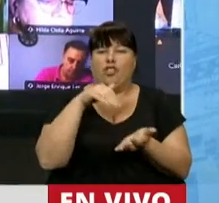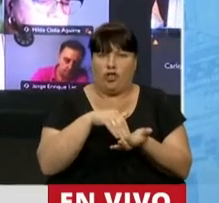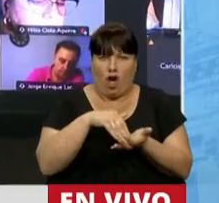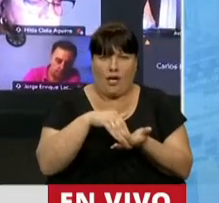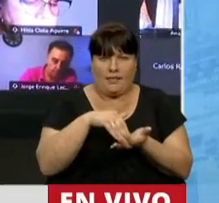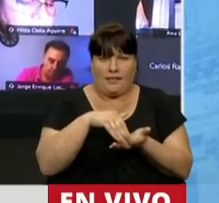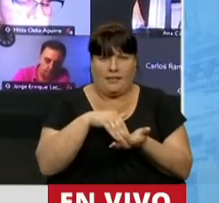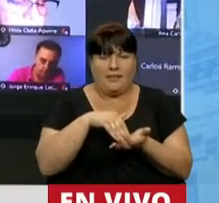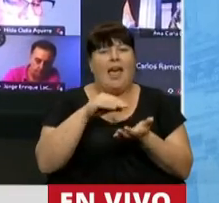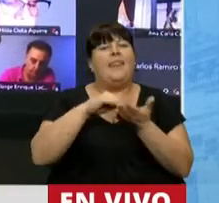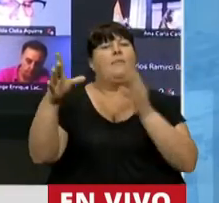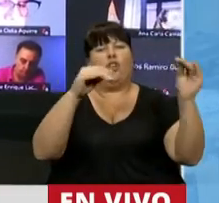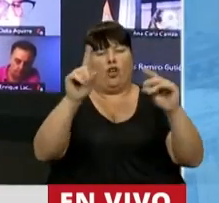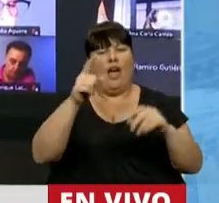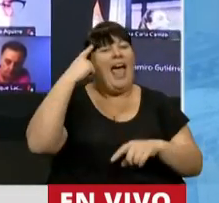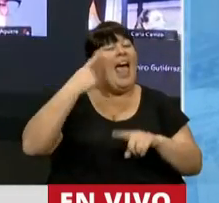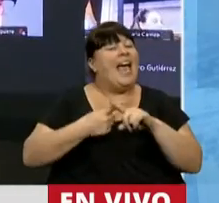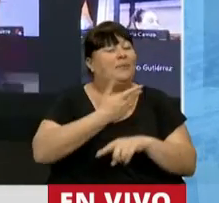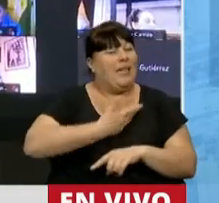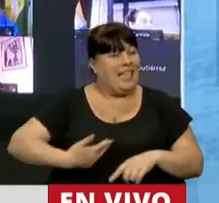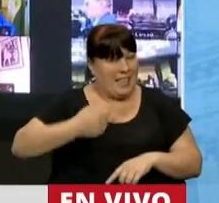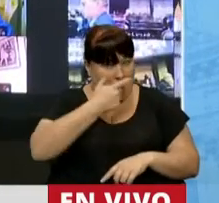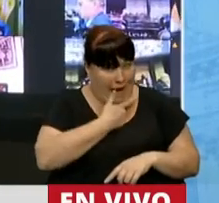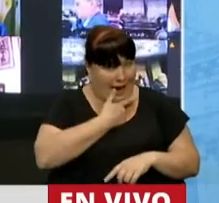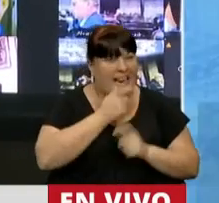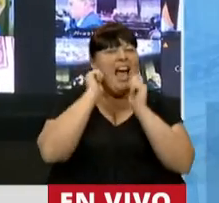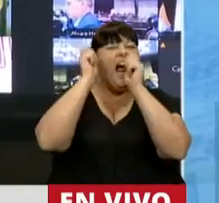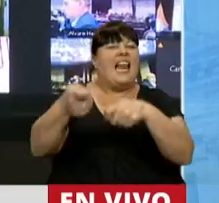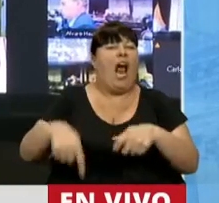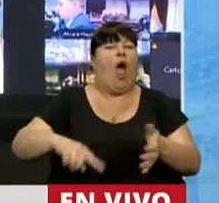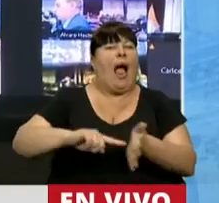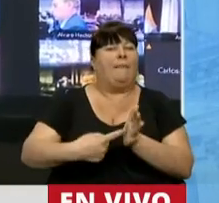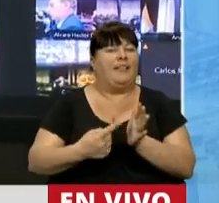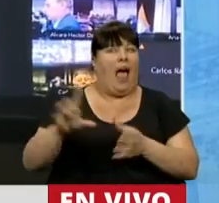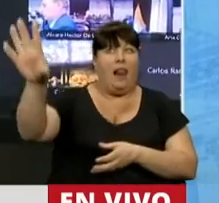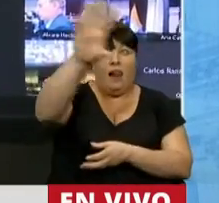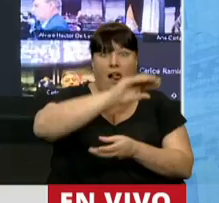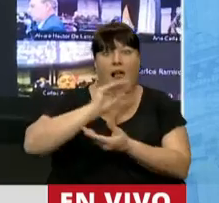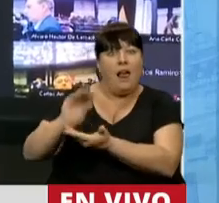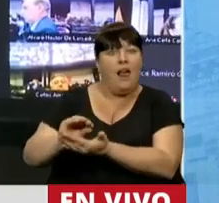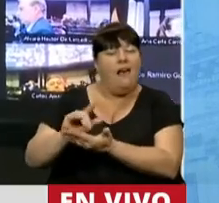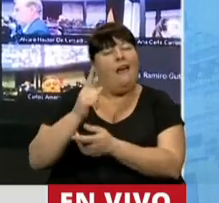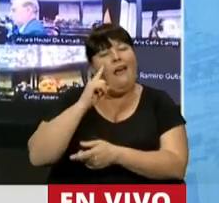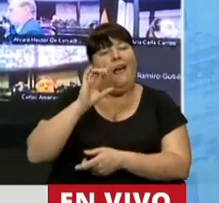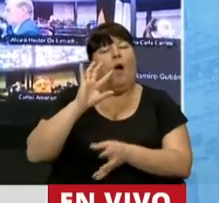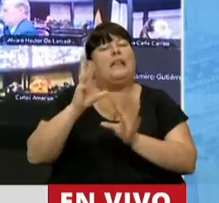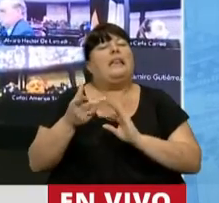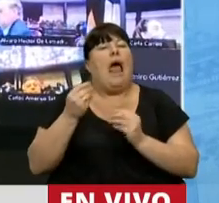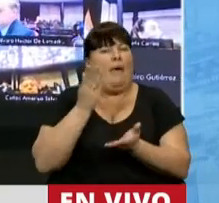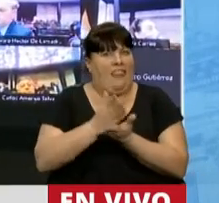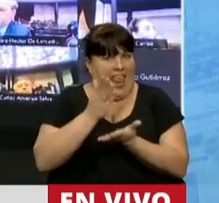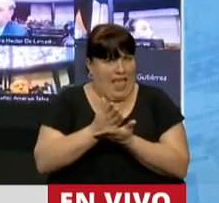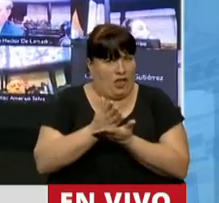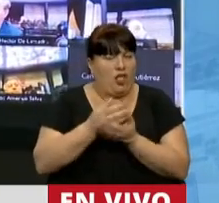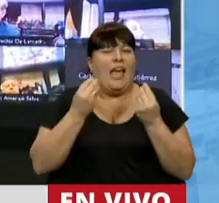que el expresidente le regaló a la ciudad utilizando una trampa de un derecho